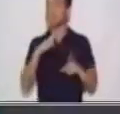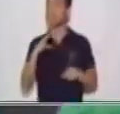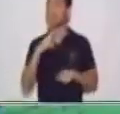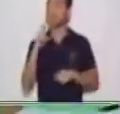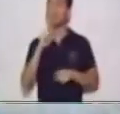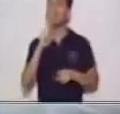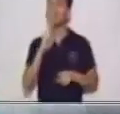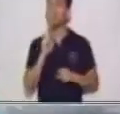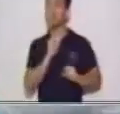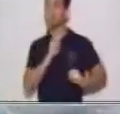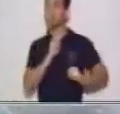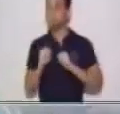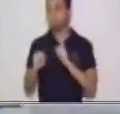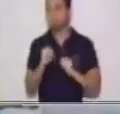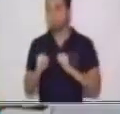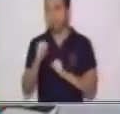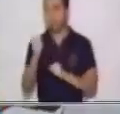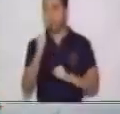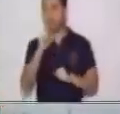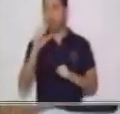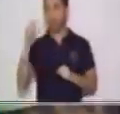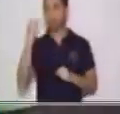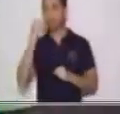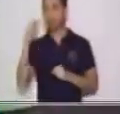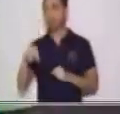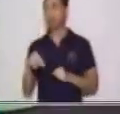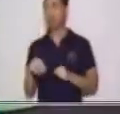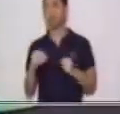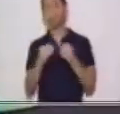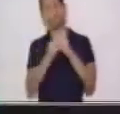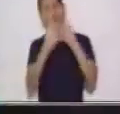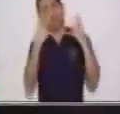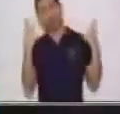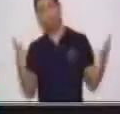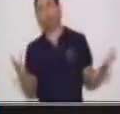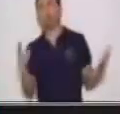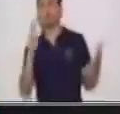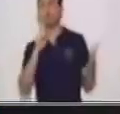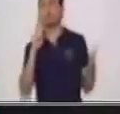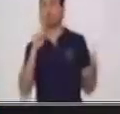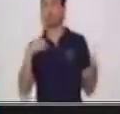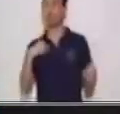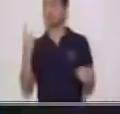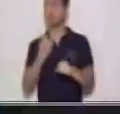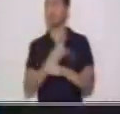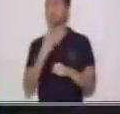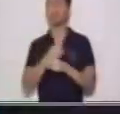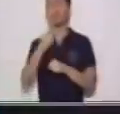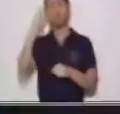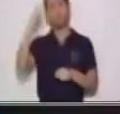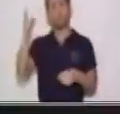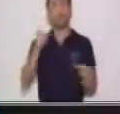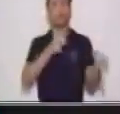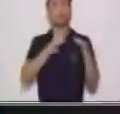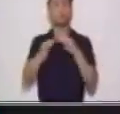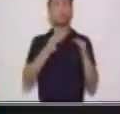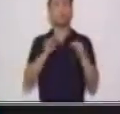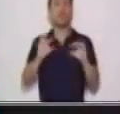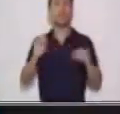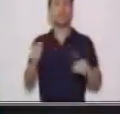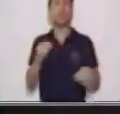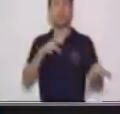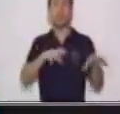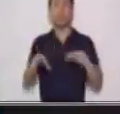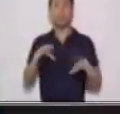acción. Son todos aquellos verbos que nosotros utilizamos para describir actividades